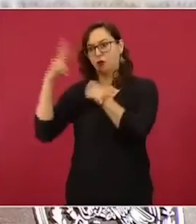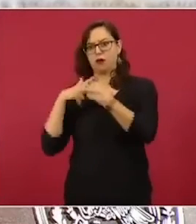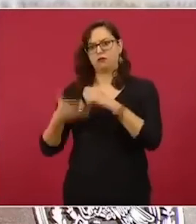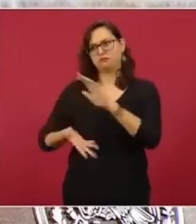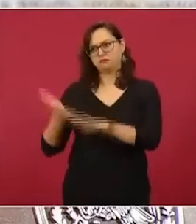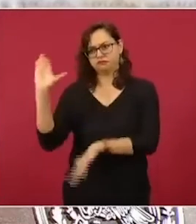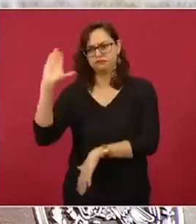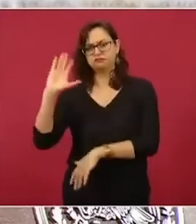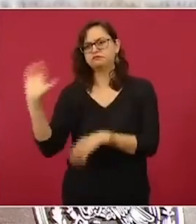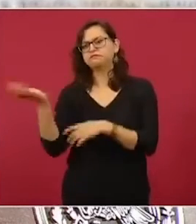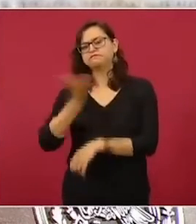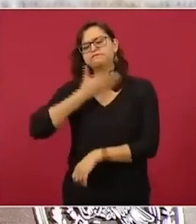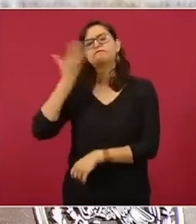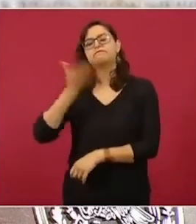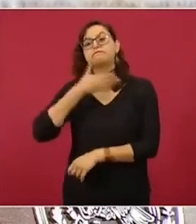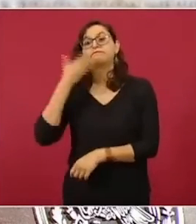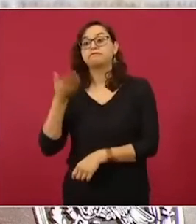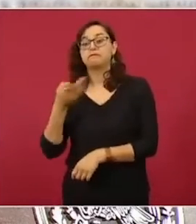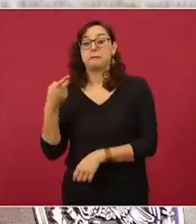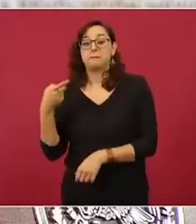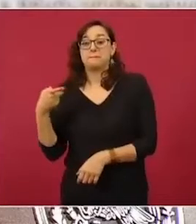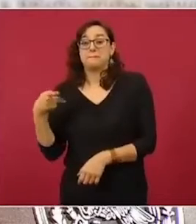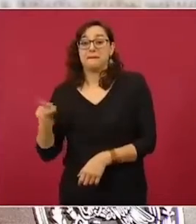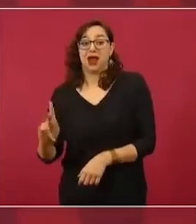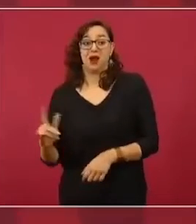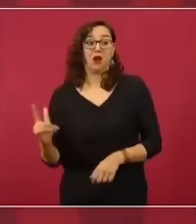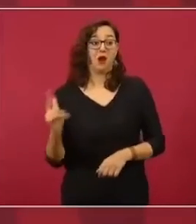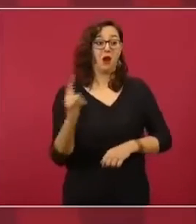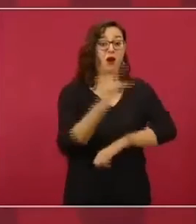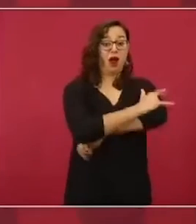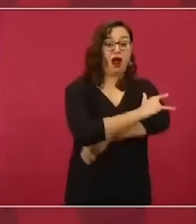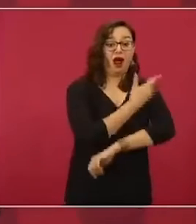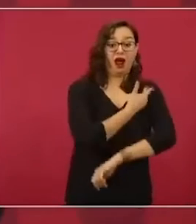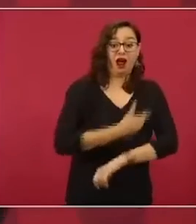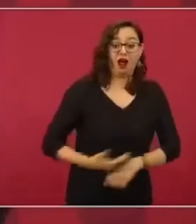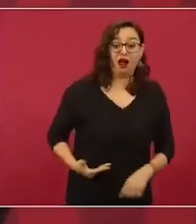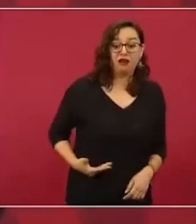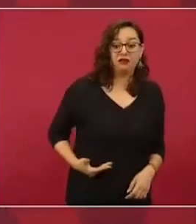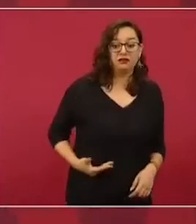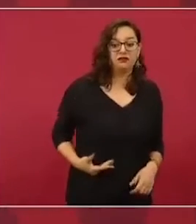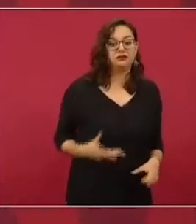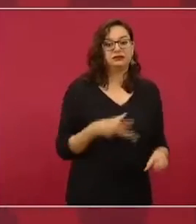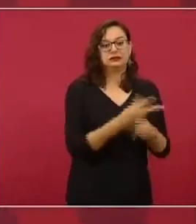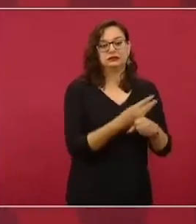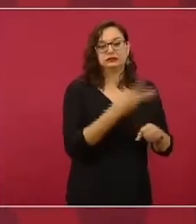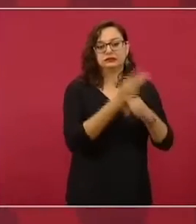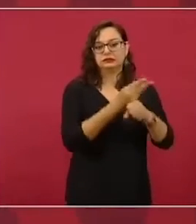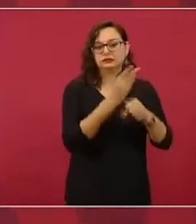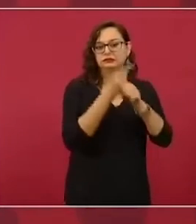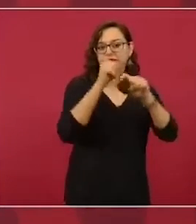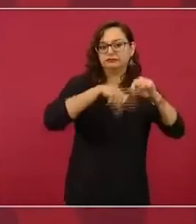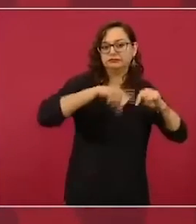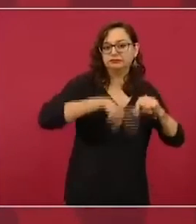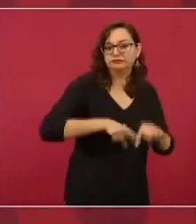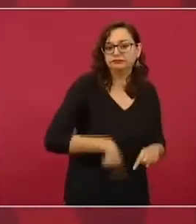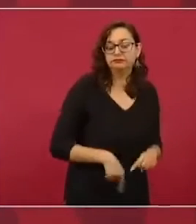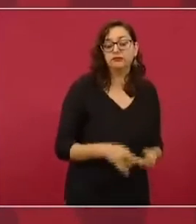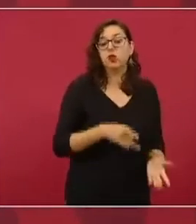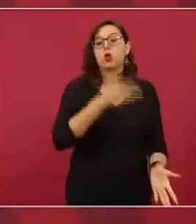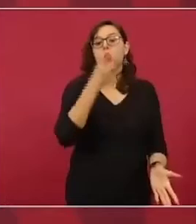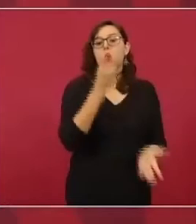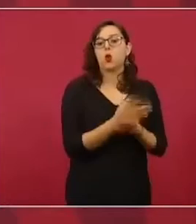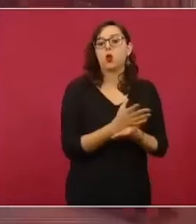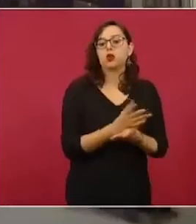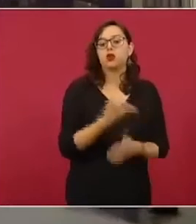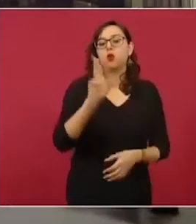porque tiene